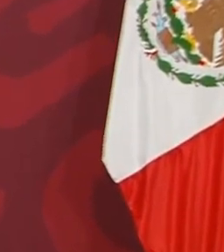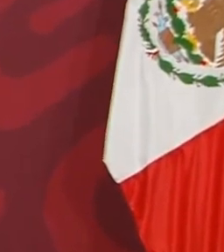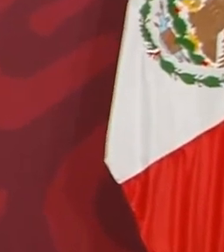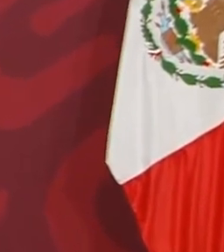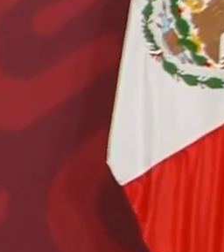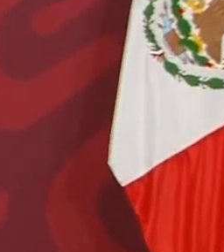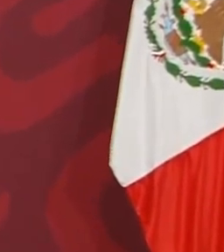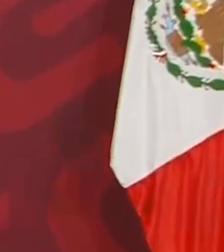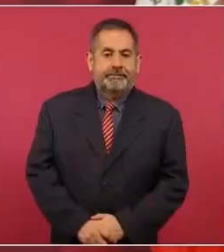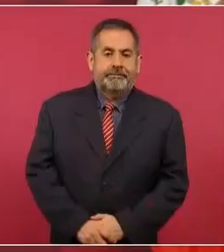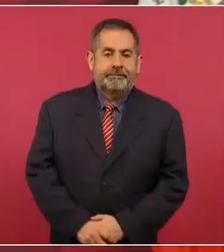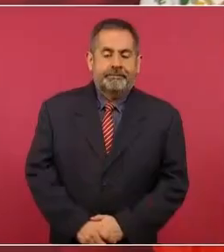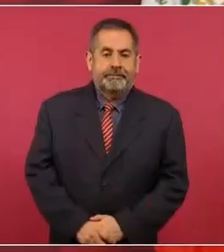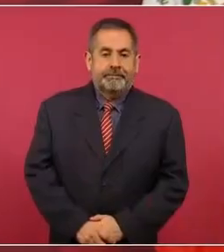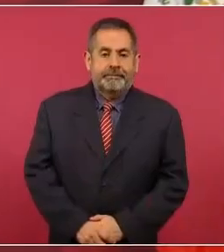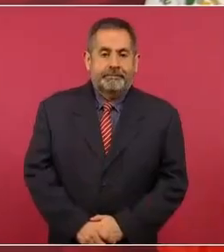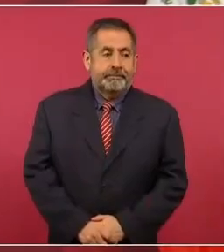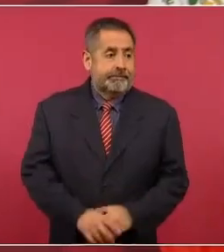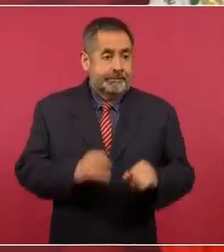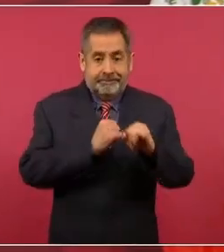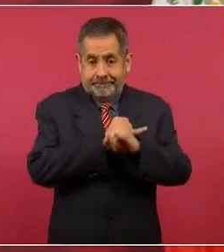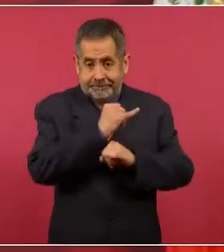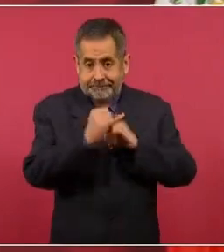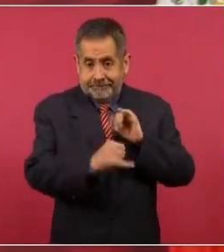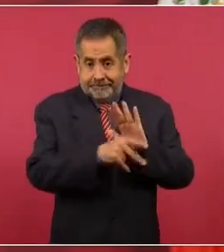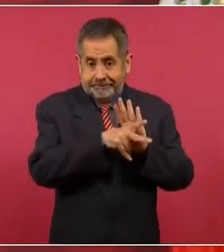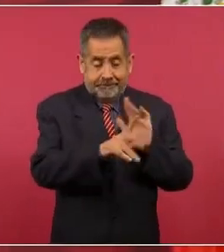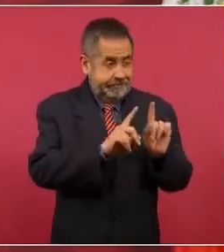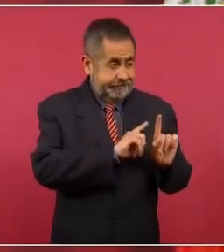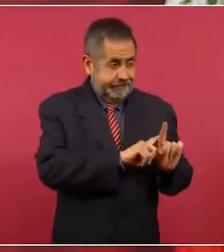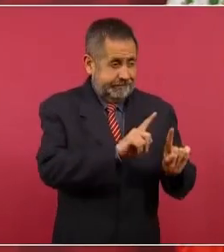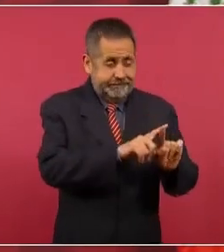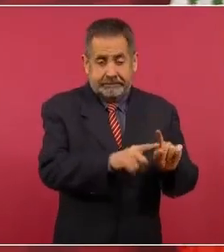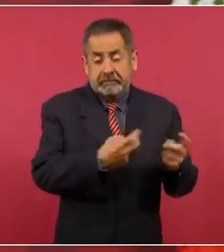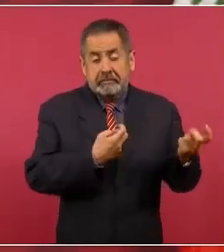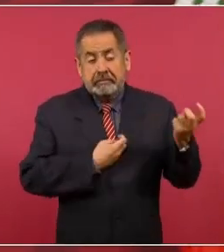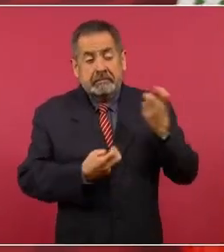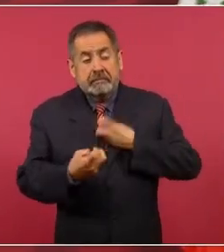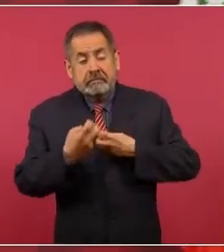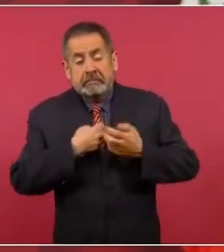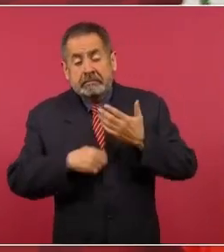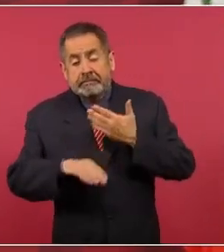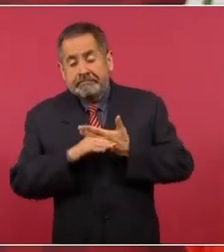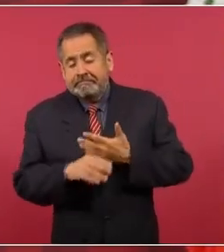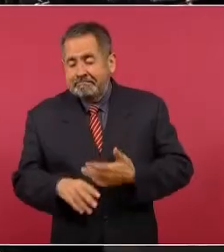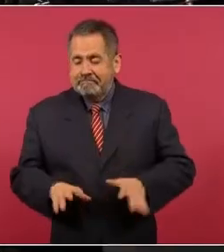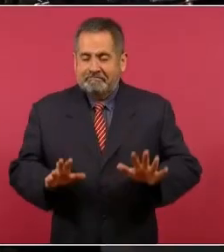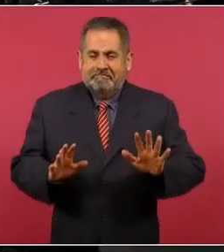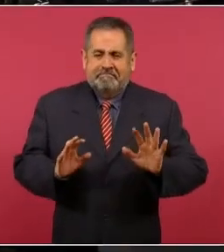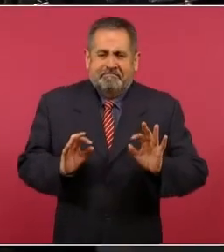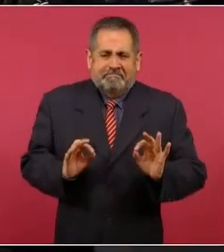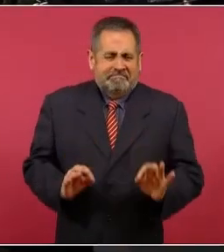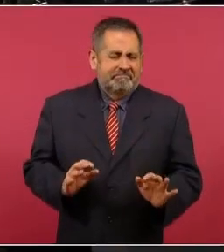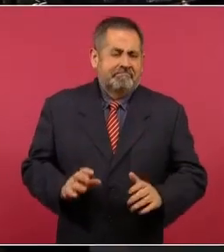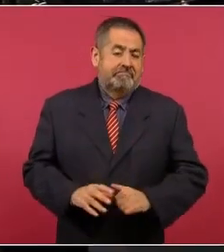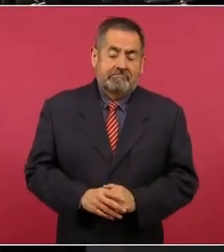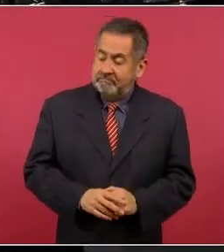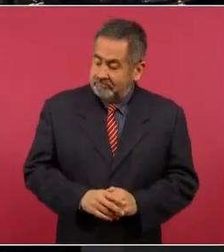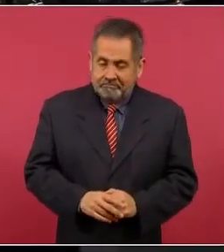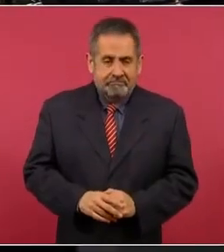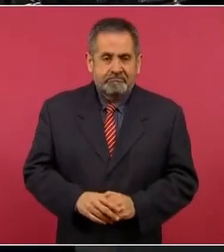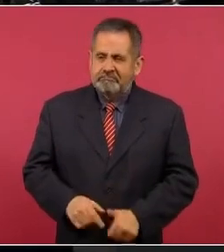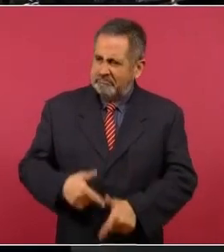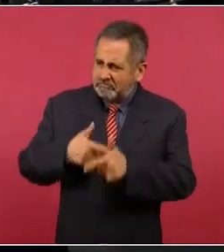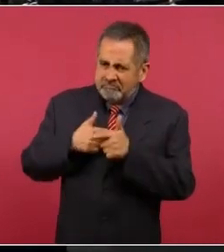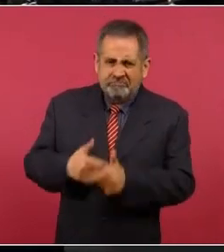y vamos hacia